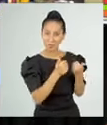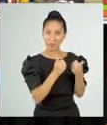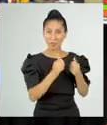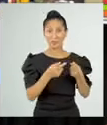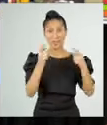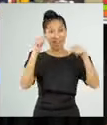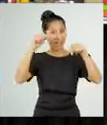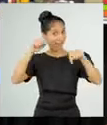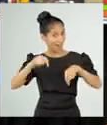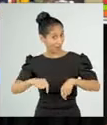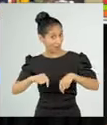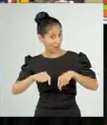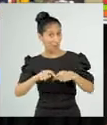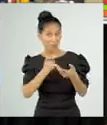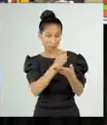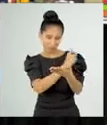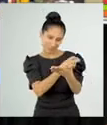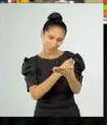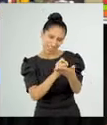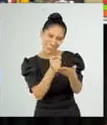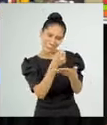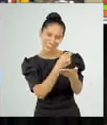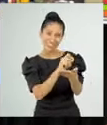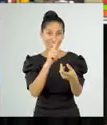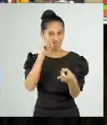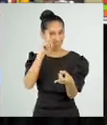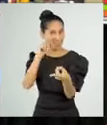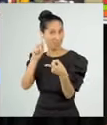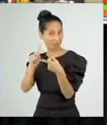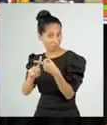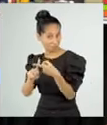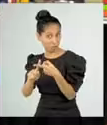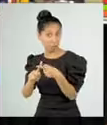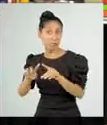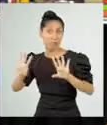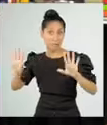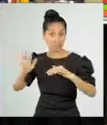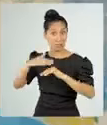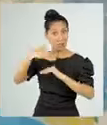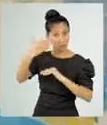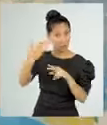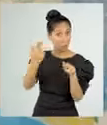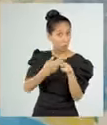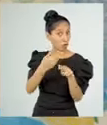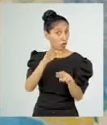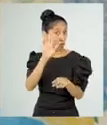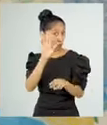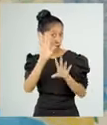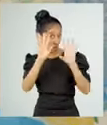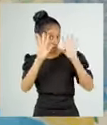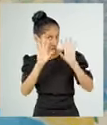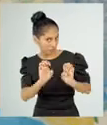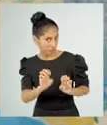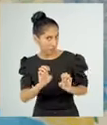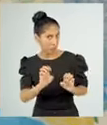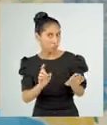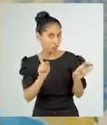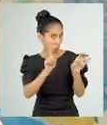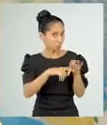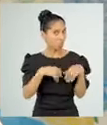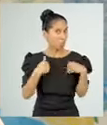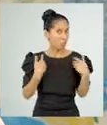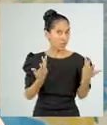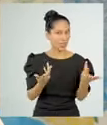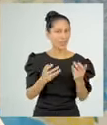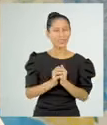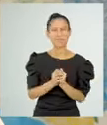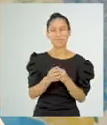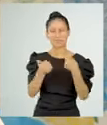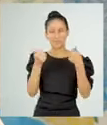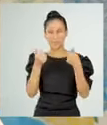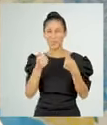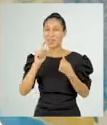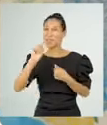resolveremos retos que pueden venir en el examen de admisión. Claro que sí. Veamos entonces un texto para responder